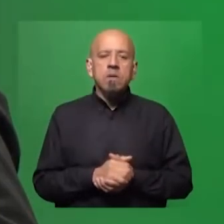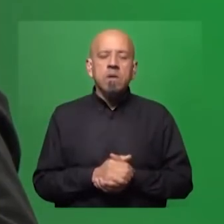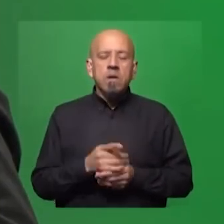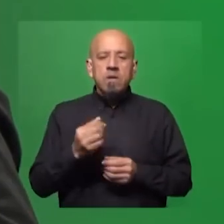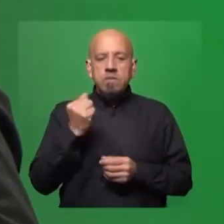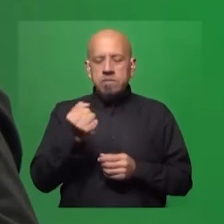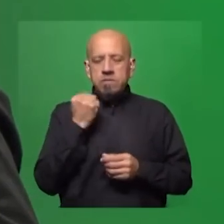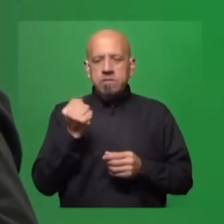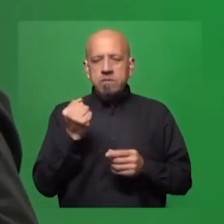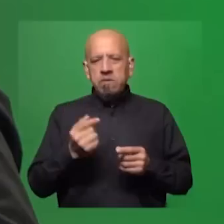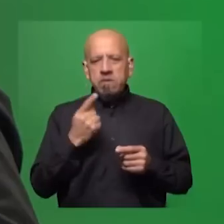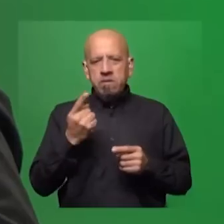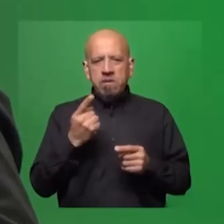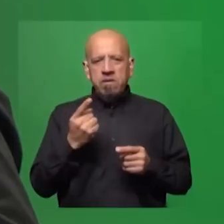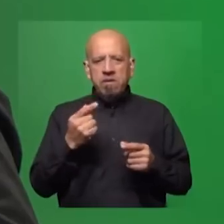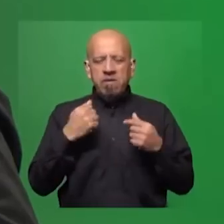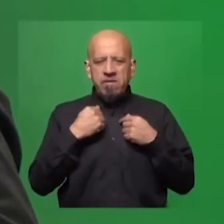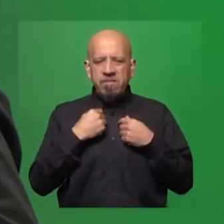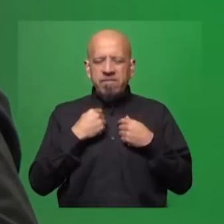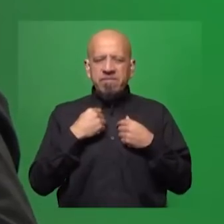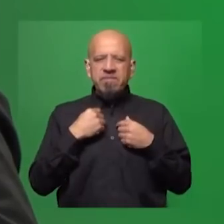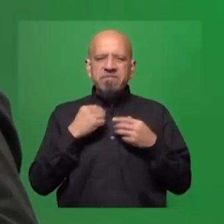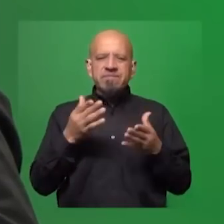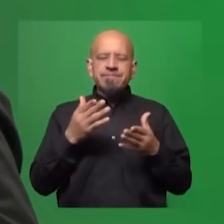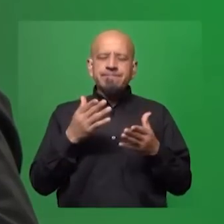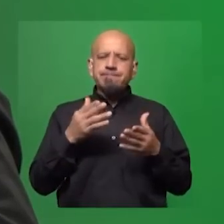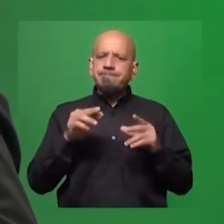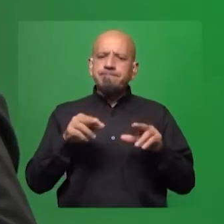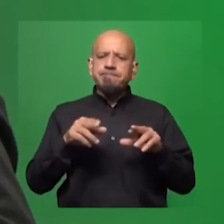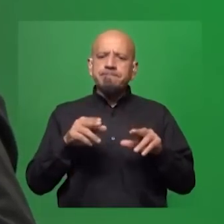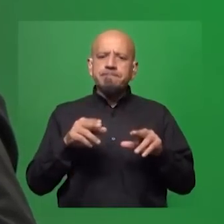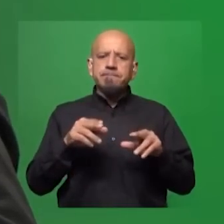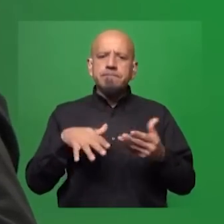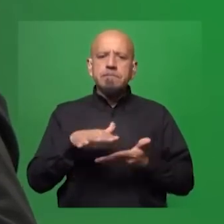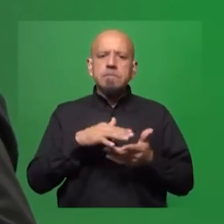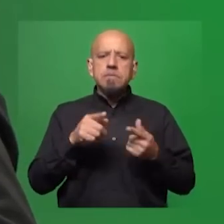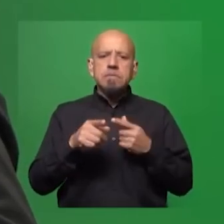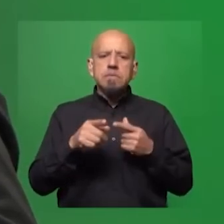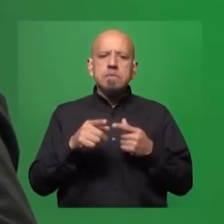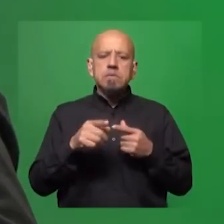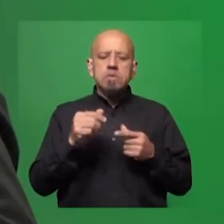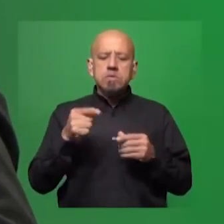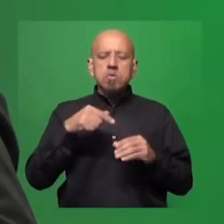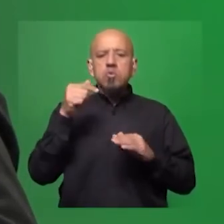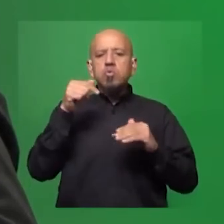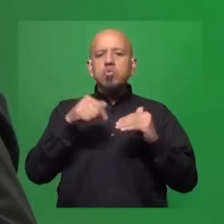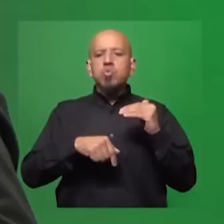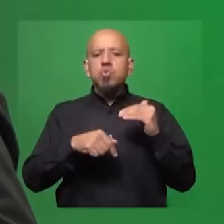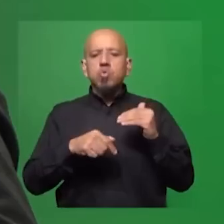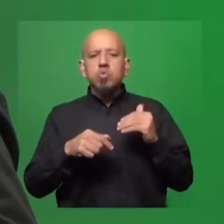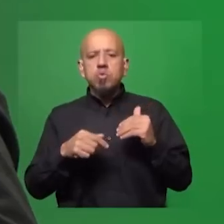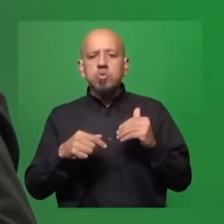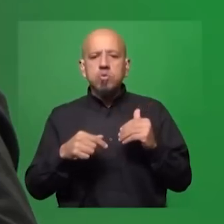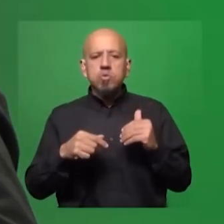Maite, porque primero pertenecemos como a la misma parte geográfica del planeta, ¿no? Esto del sur global, como se dice ahora.